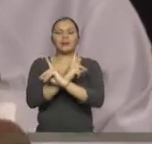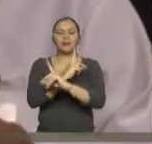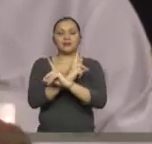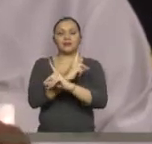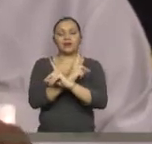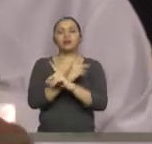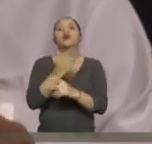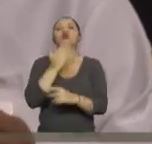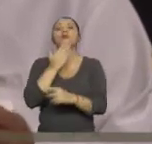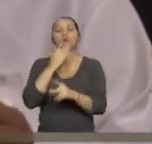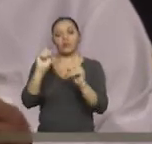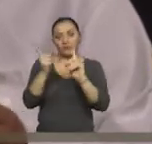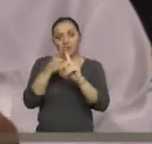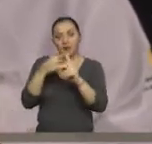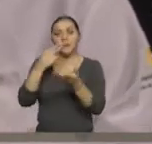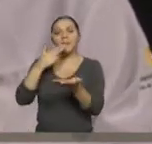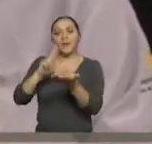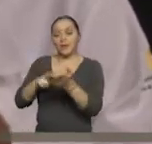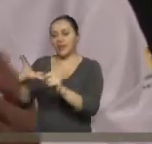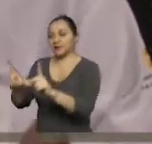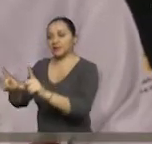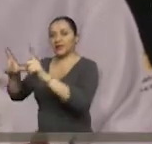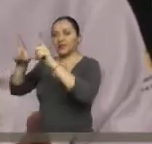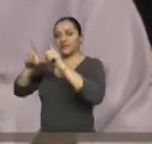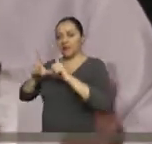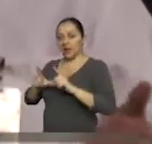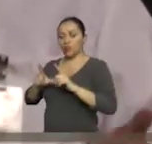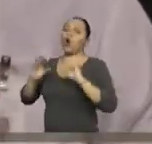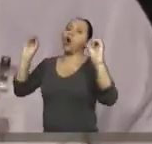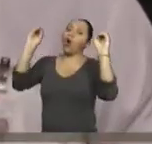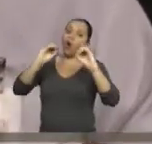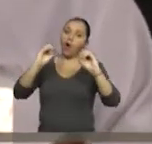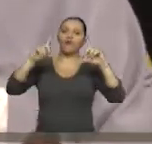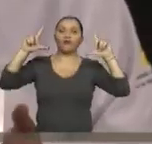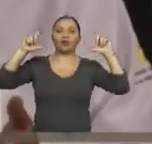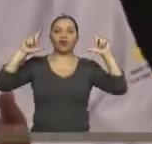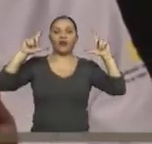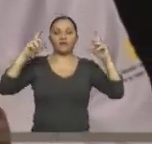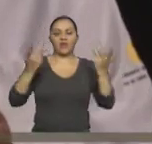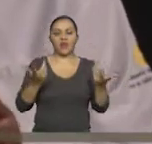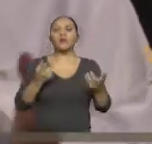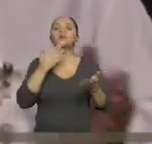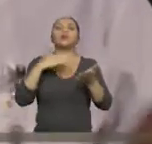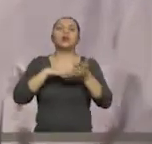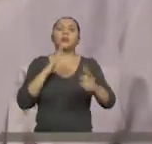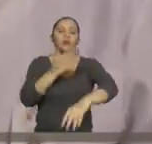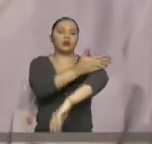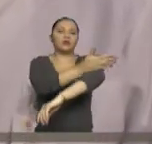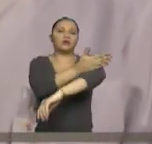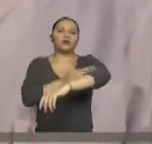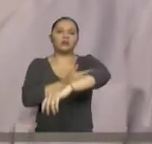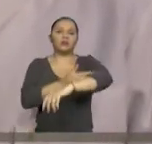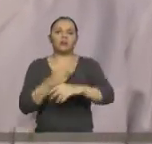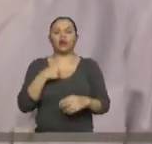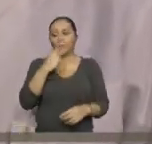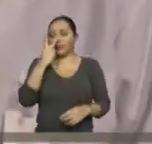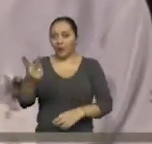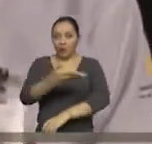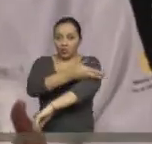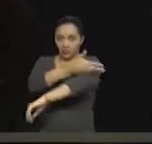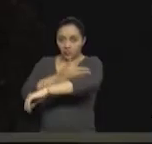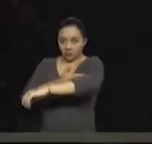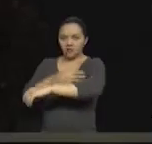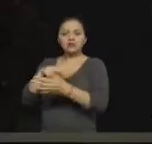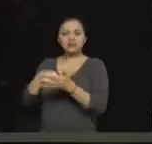certificados o a través de fotografías. En el caso de una amputación, no voy a decir al paciente vaya a traerme el certificado,